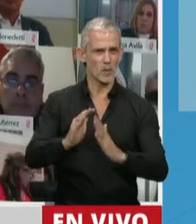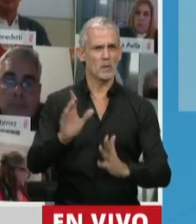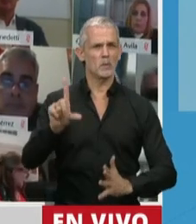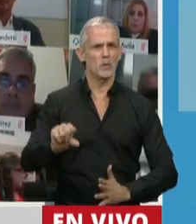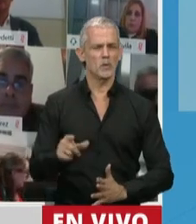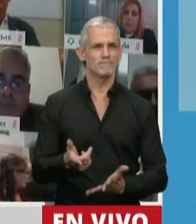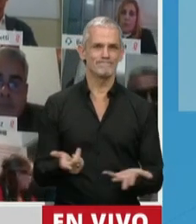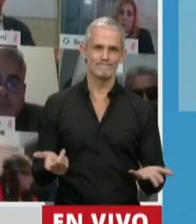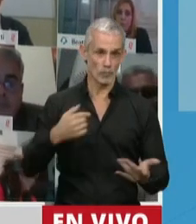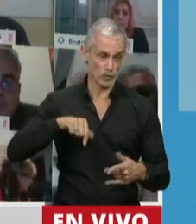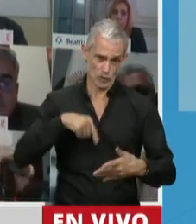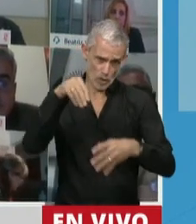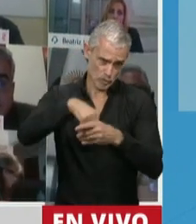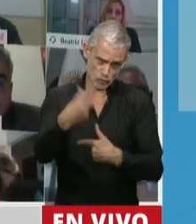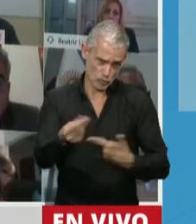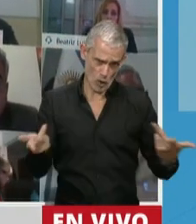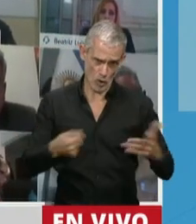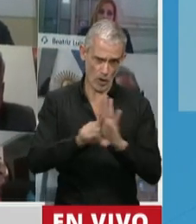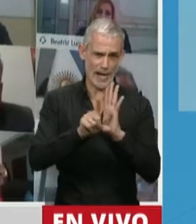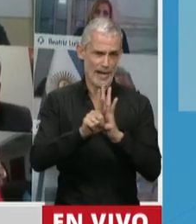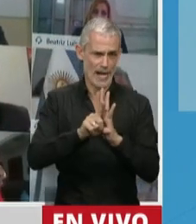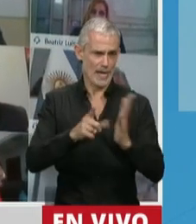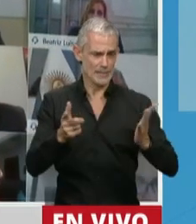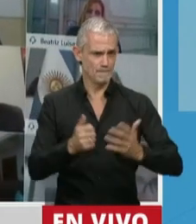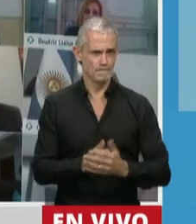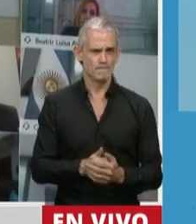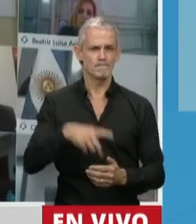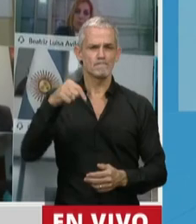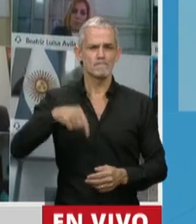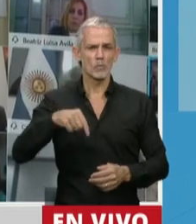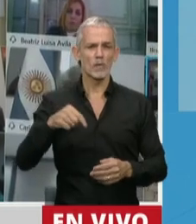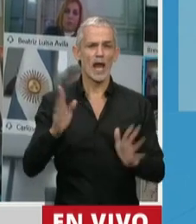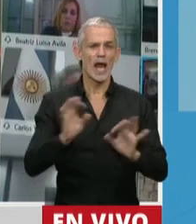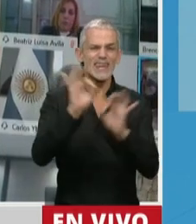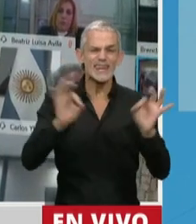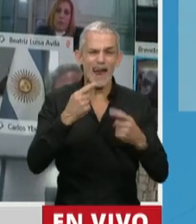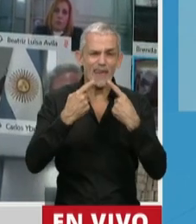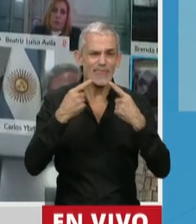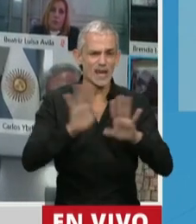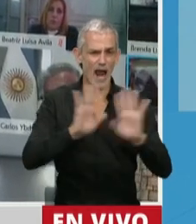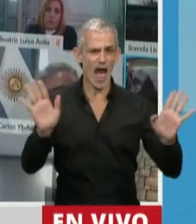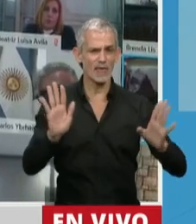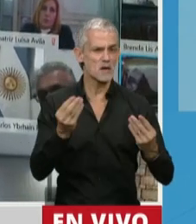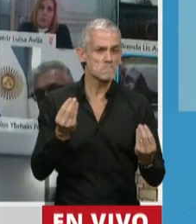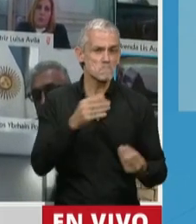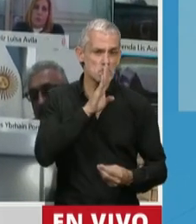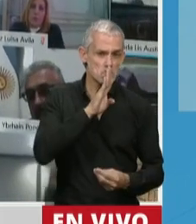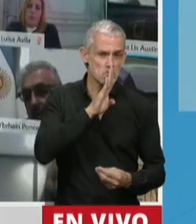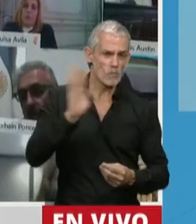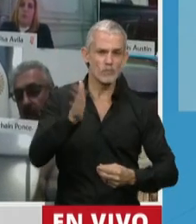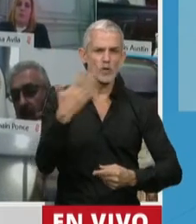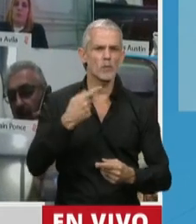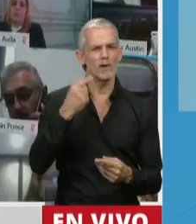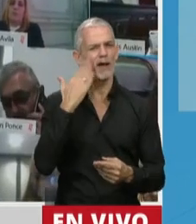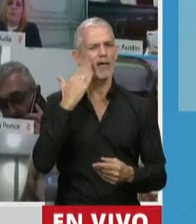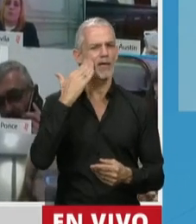nosotros no vamos a apoyar esta ley. Y digo, acá nadie lo mencionó, pero siempre resalto acá la